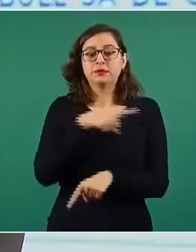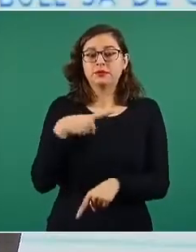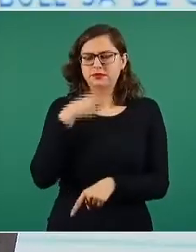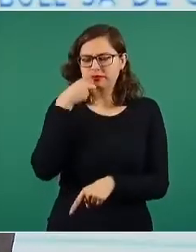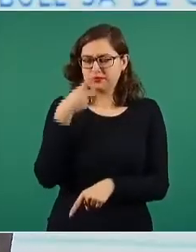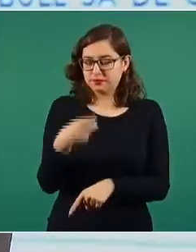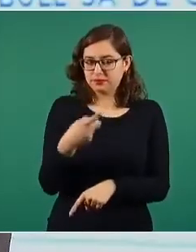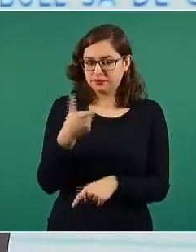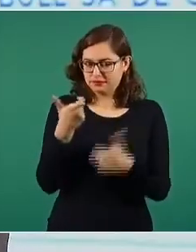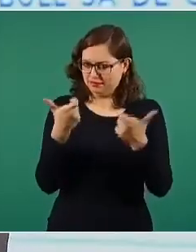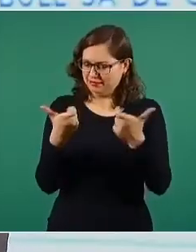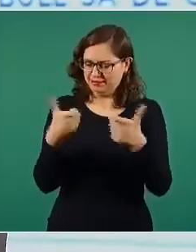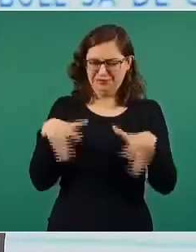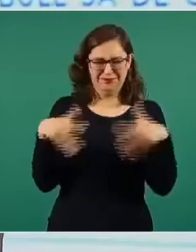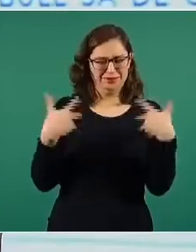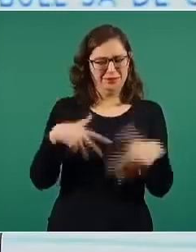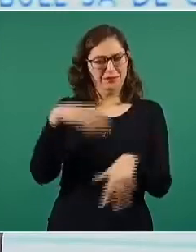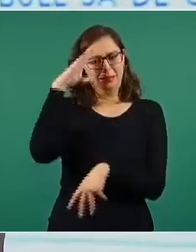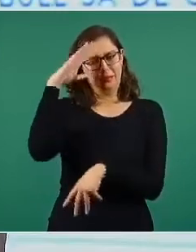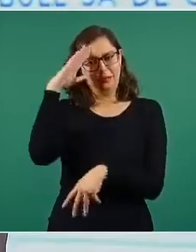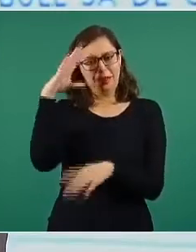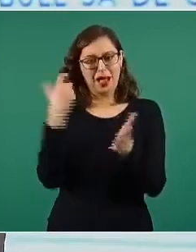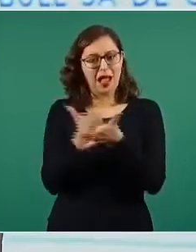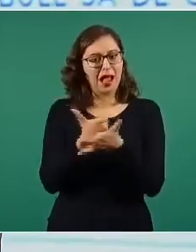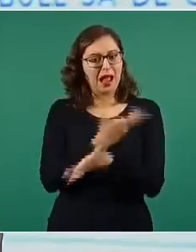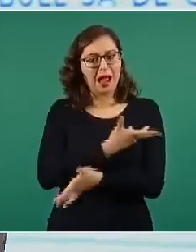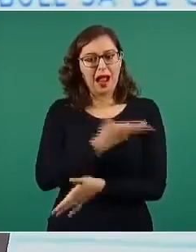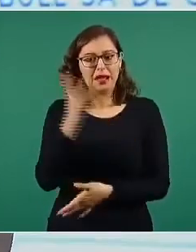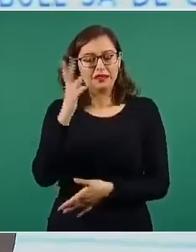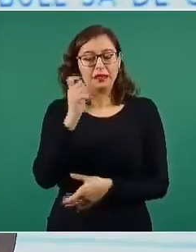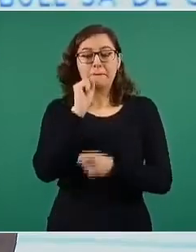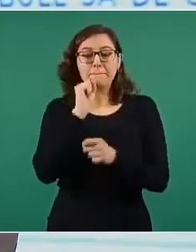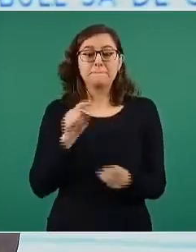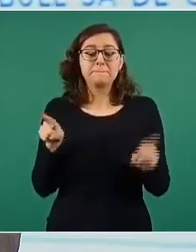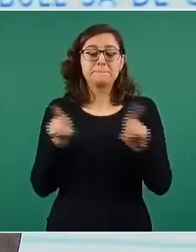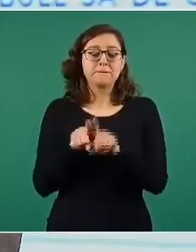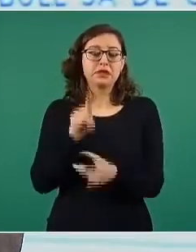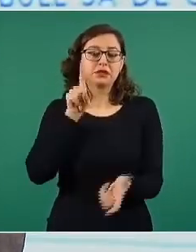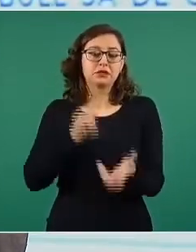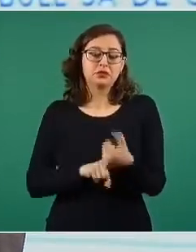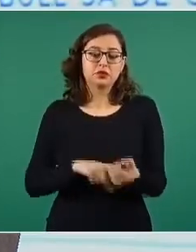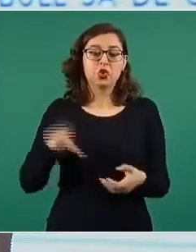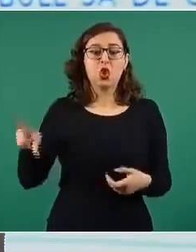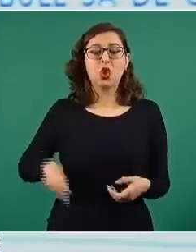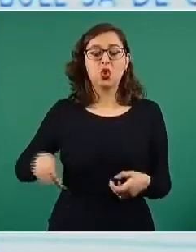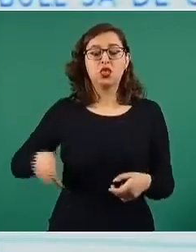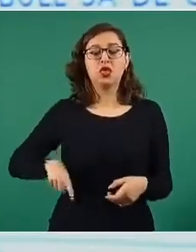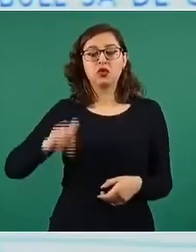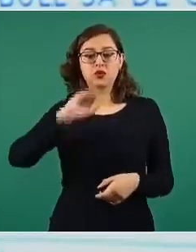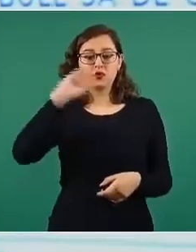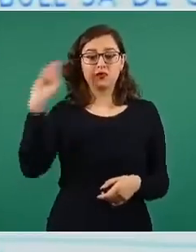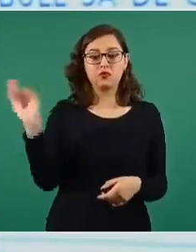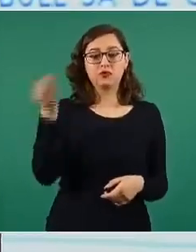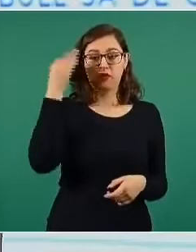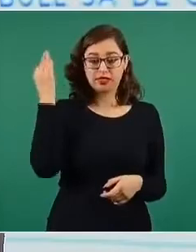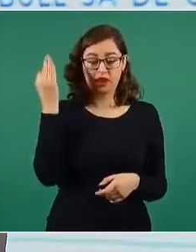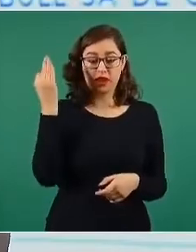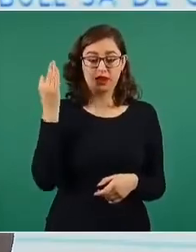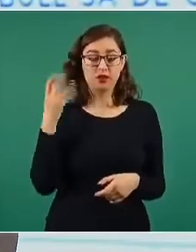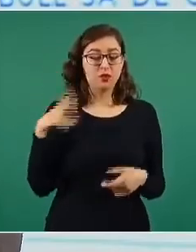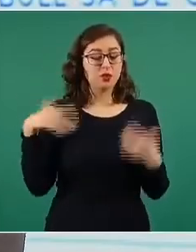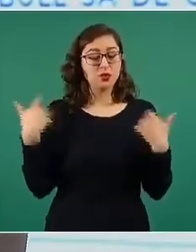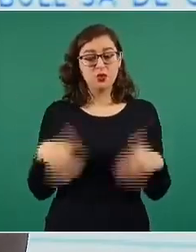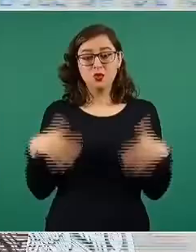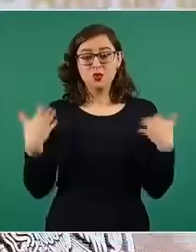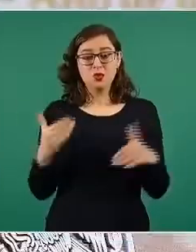incongruentes, sino también que estas cuentas operan con cuentas concentradoras del gobierno federal con montos muy superiores, lo